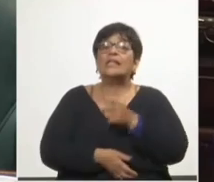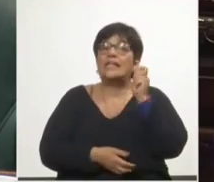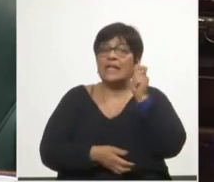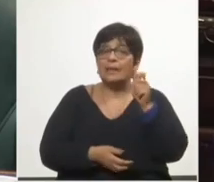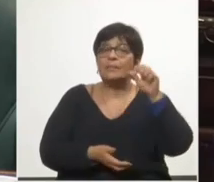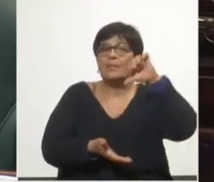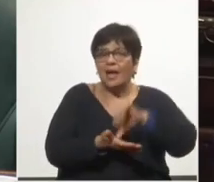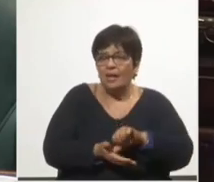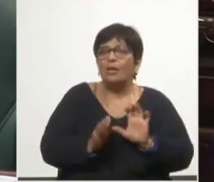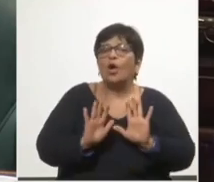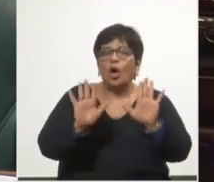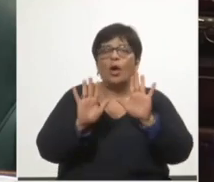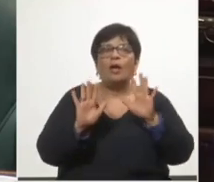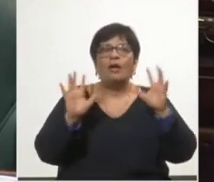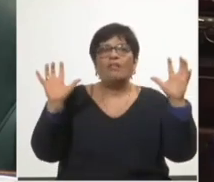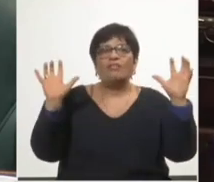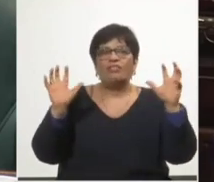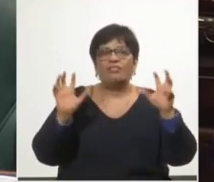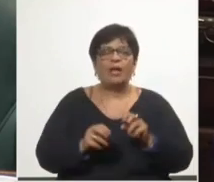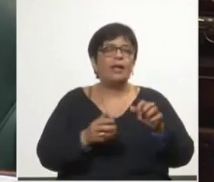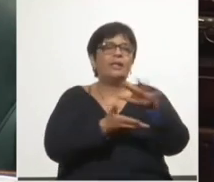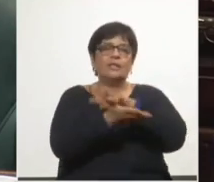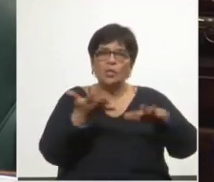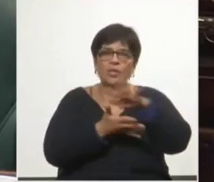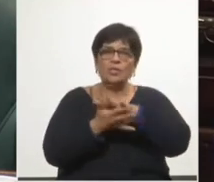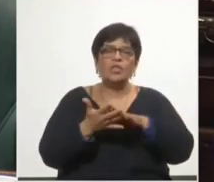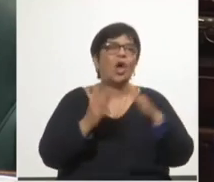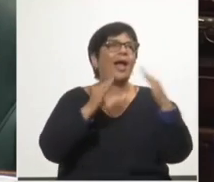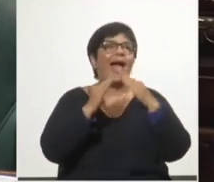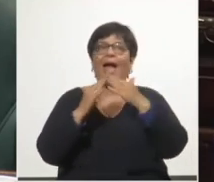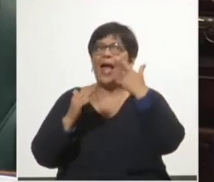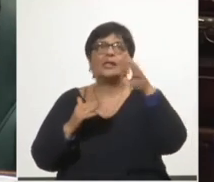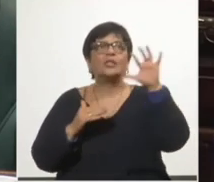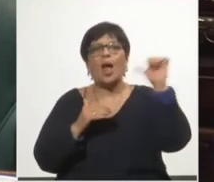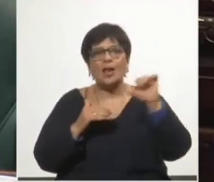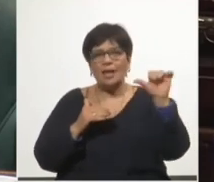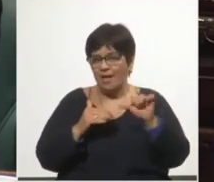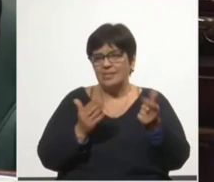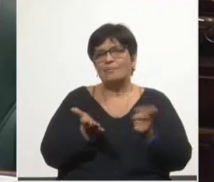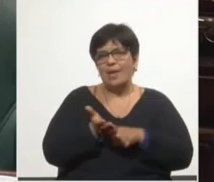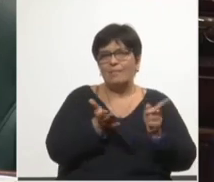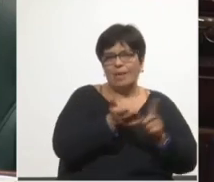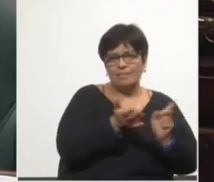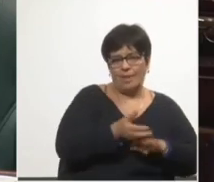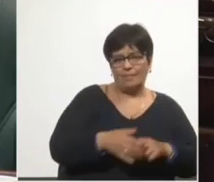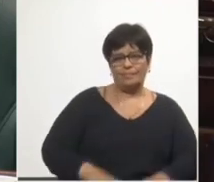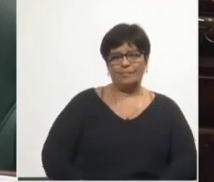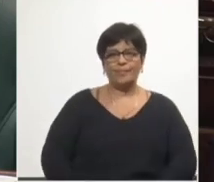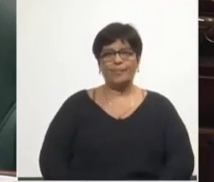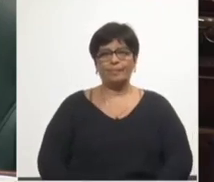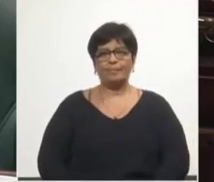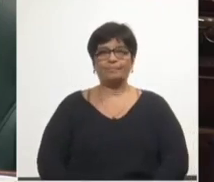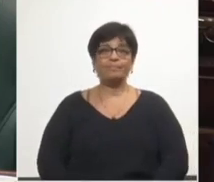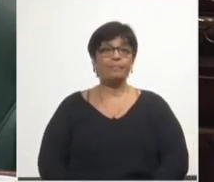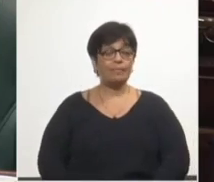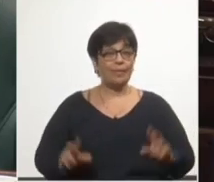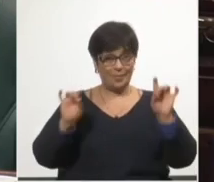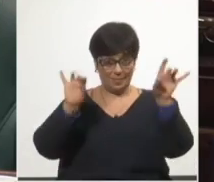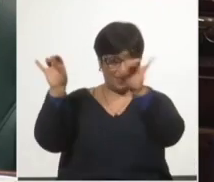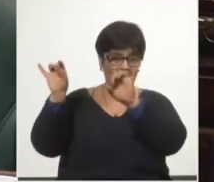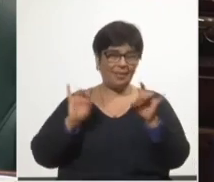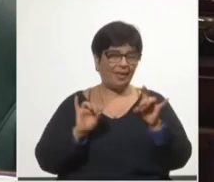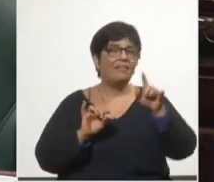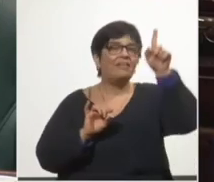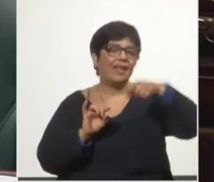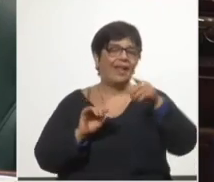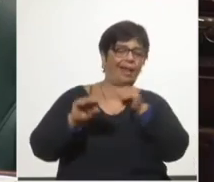país porque se va a deteriorar la infraestructura, no va a haber las viviendas necesarias, etcétera, etcétera. La pandemia, lejos